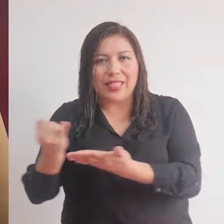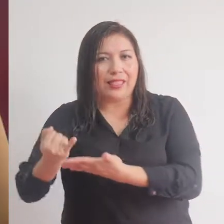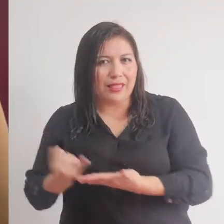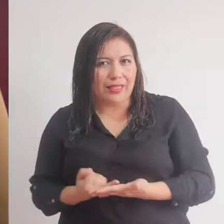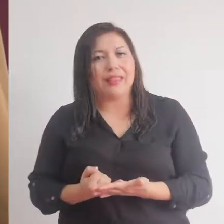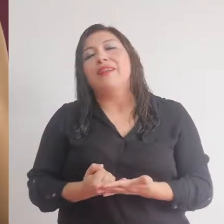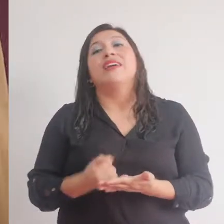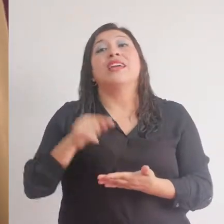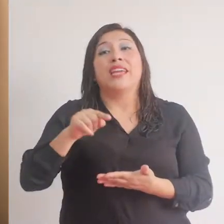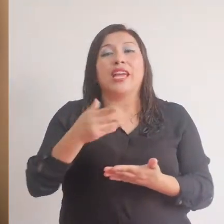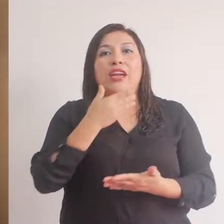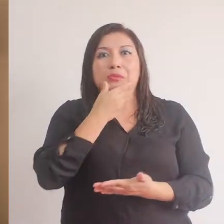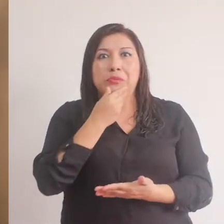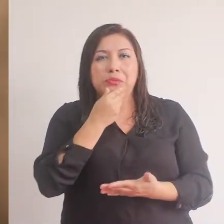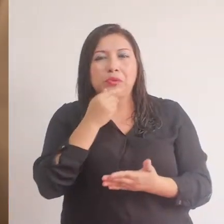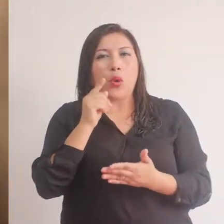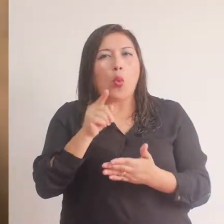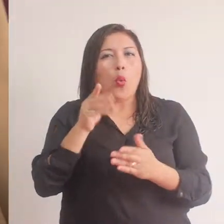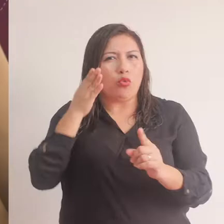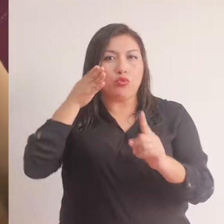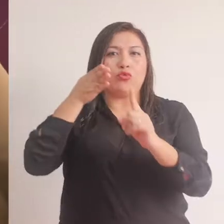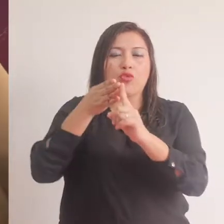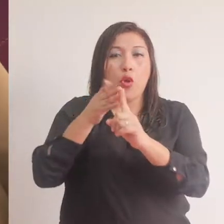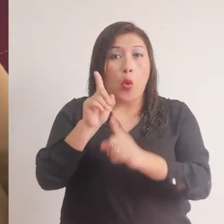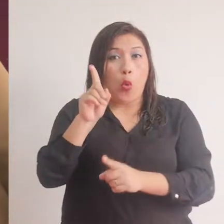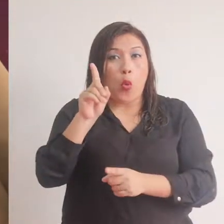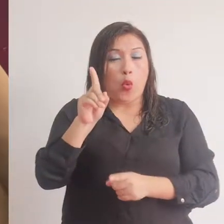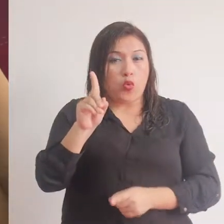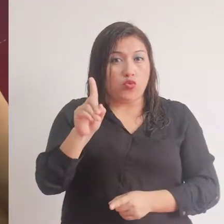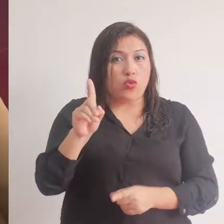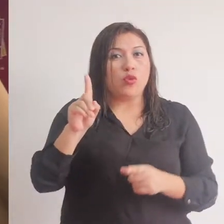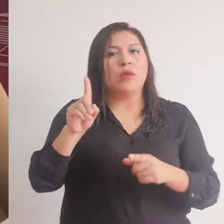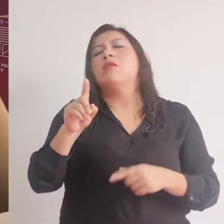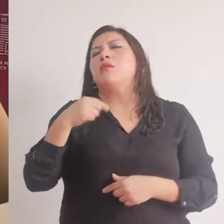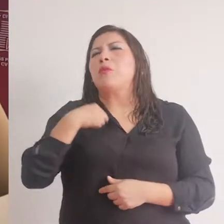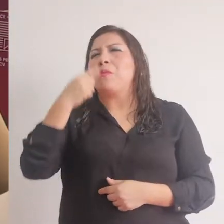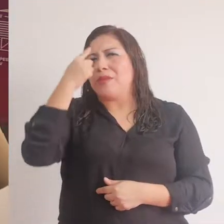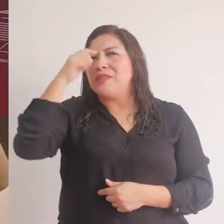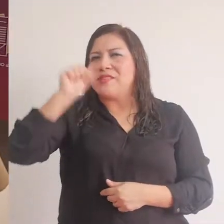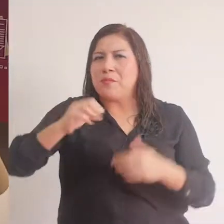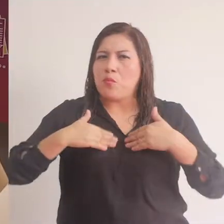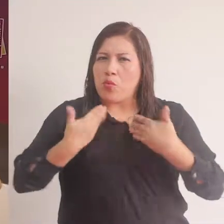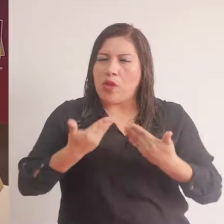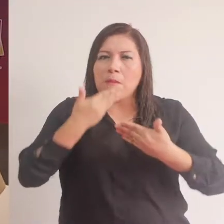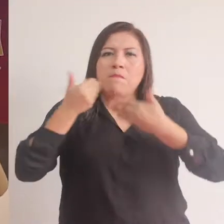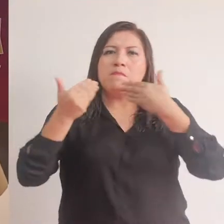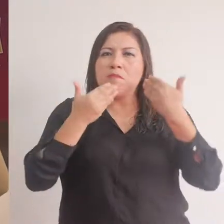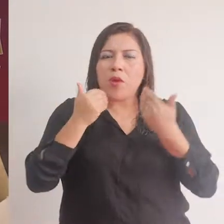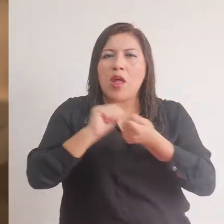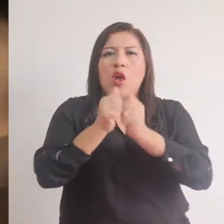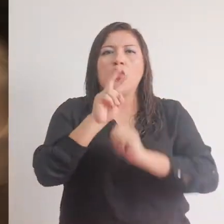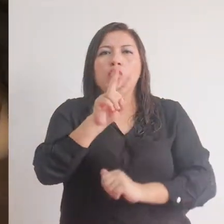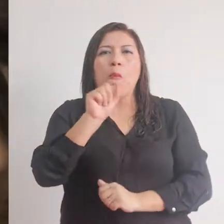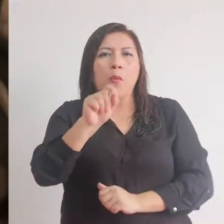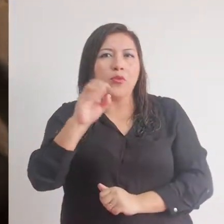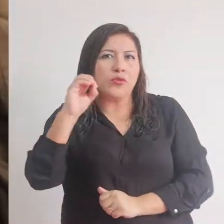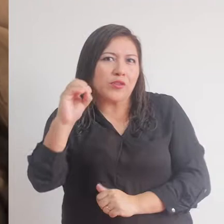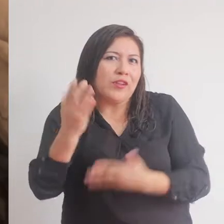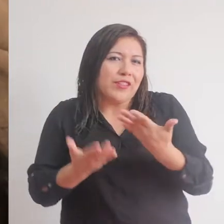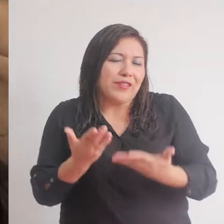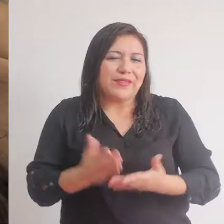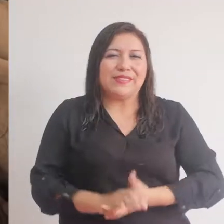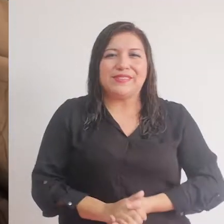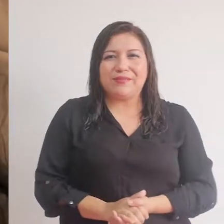mano. Y como fue un prototipo y es el único, de hecho, creo que sí se puede mejorar en una versión 2